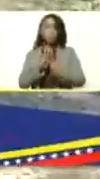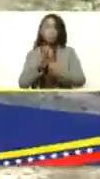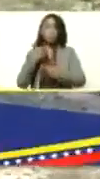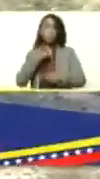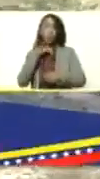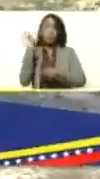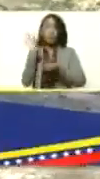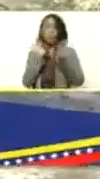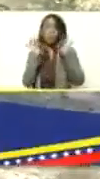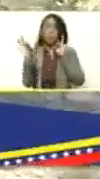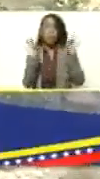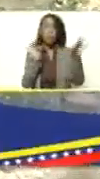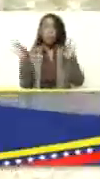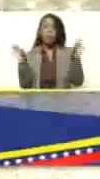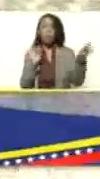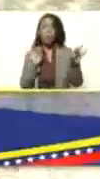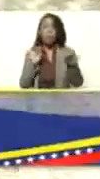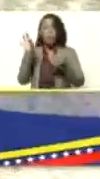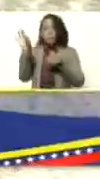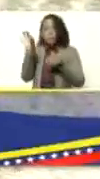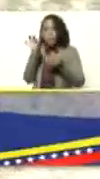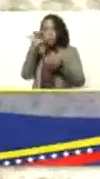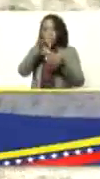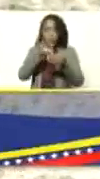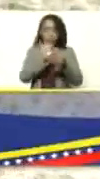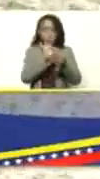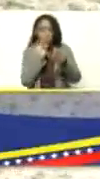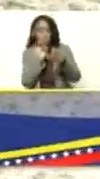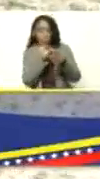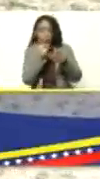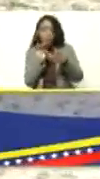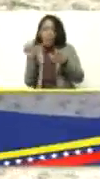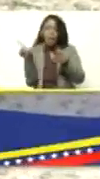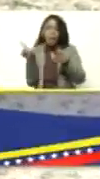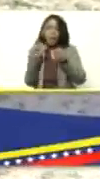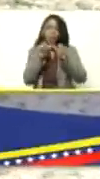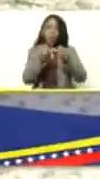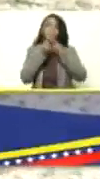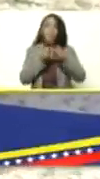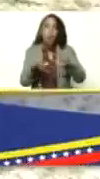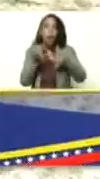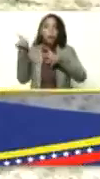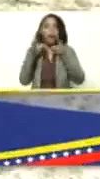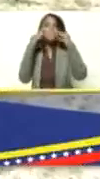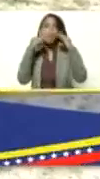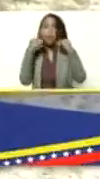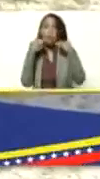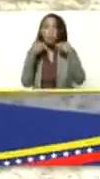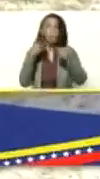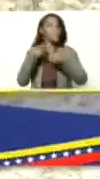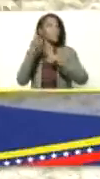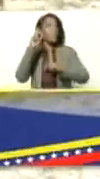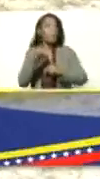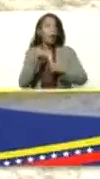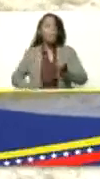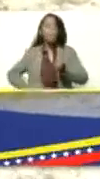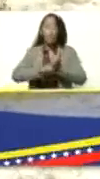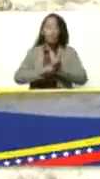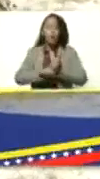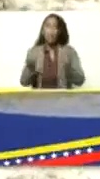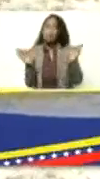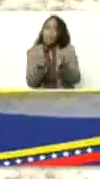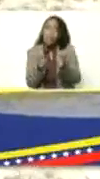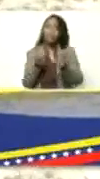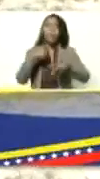seleccionar la semilla para seguir en este caso multiplicando este tipo de experiencia pero también apoyar al pequeño